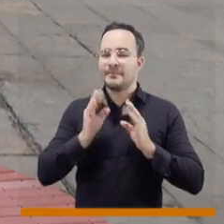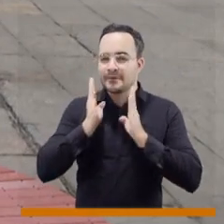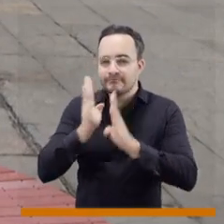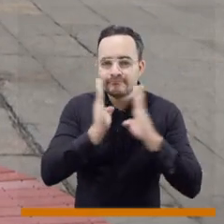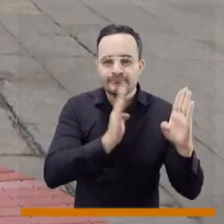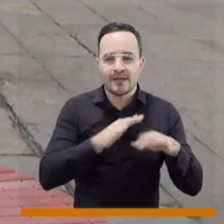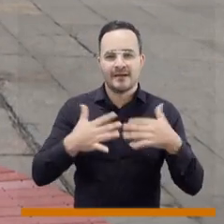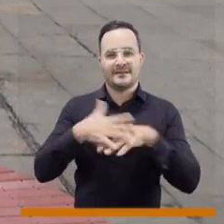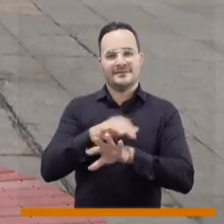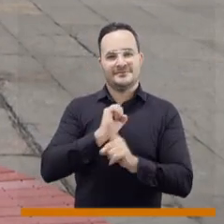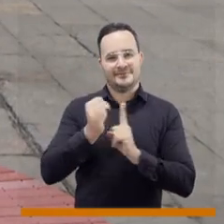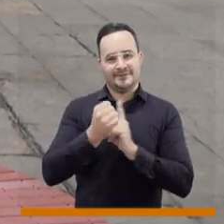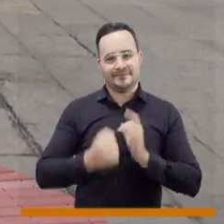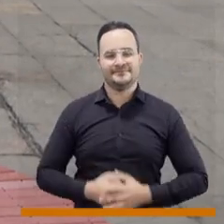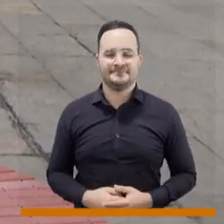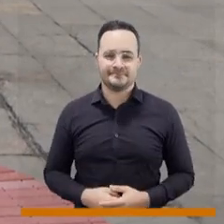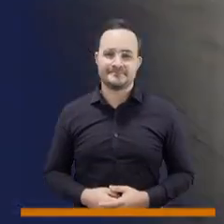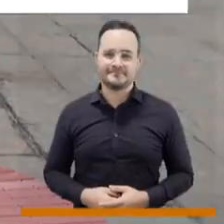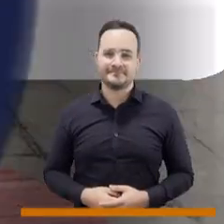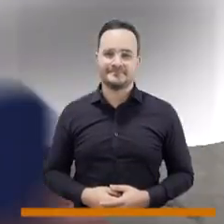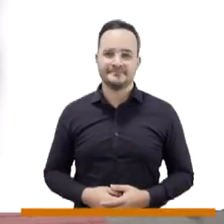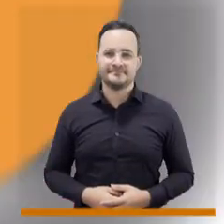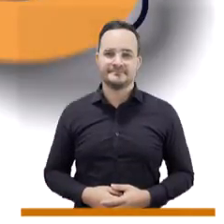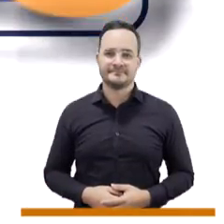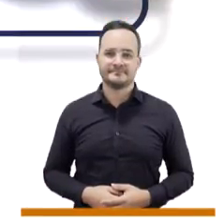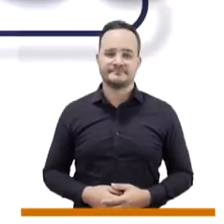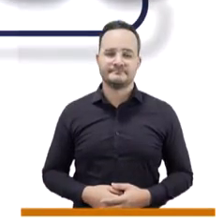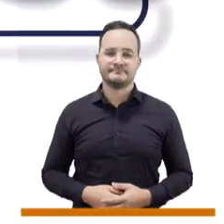estamos escuchando a través de las redes sociales.